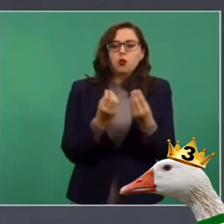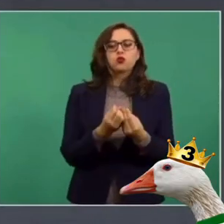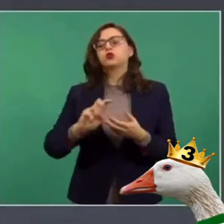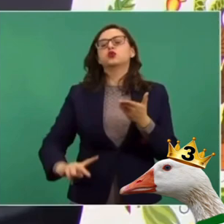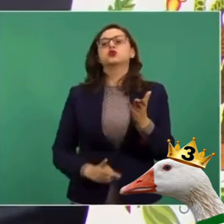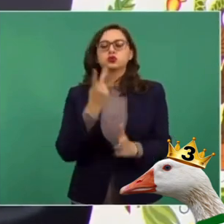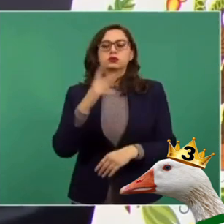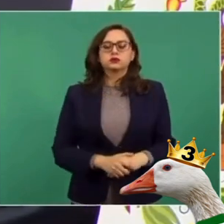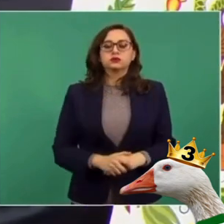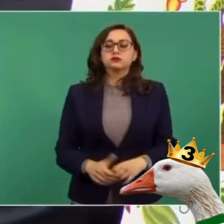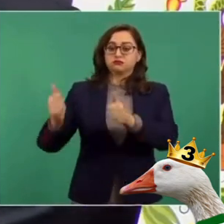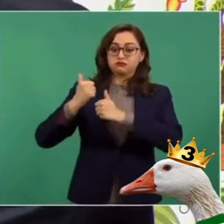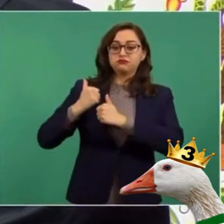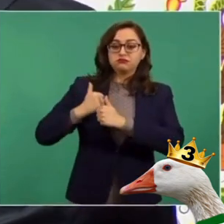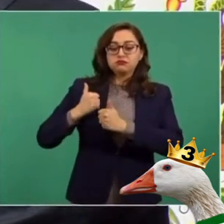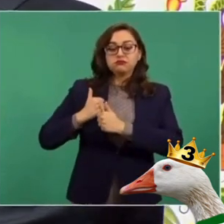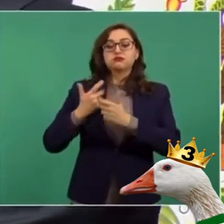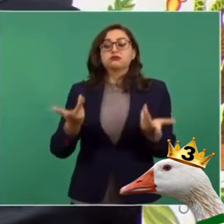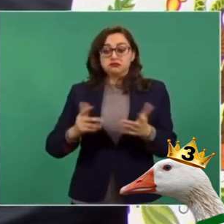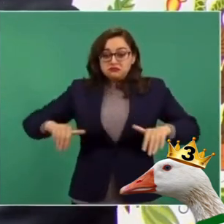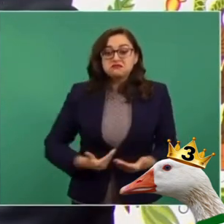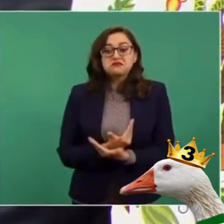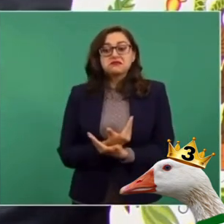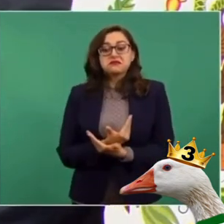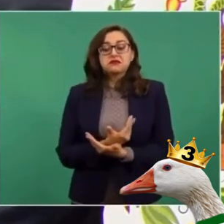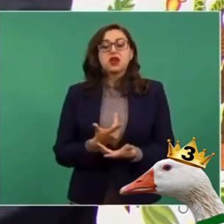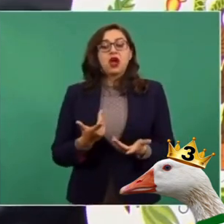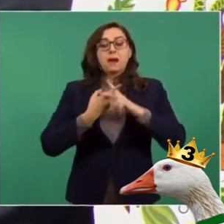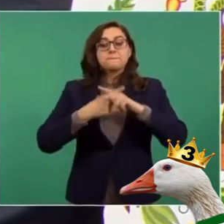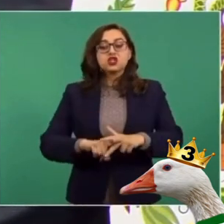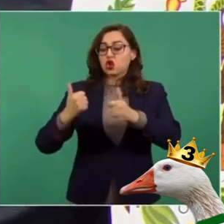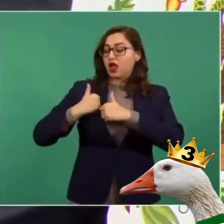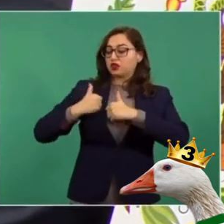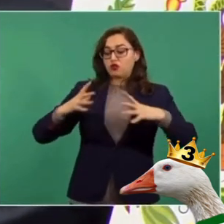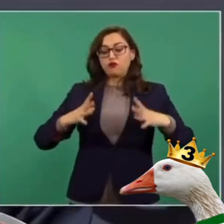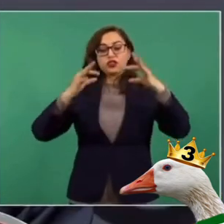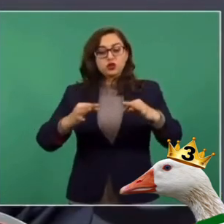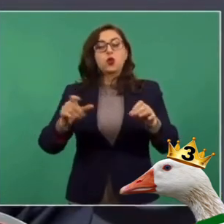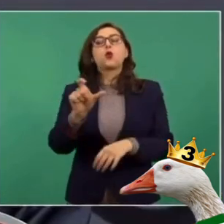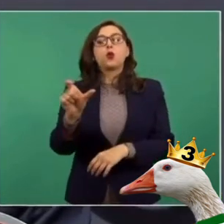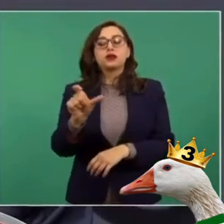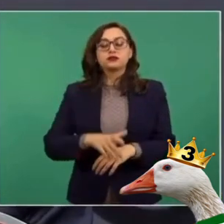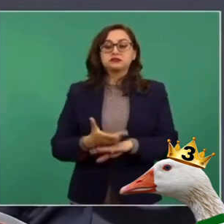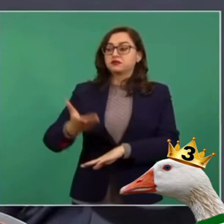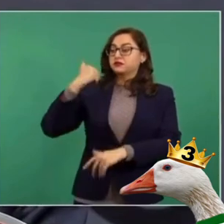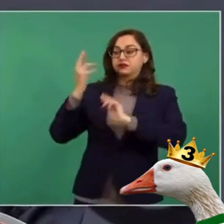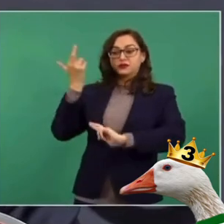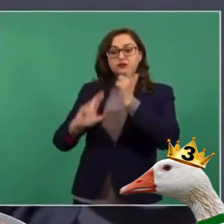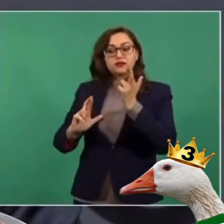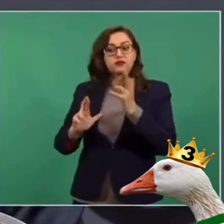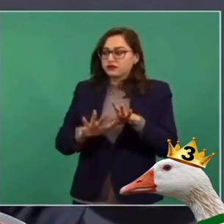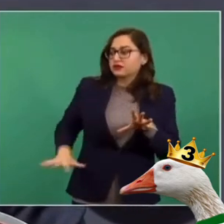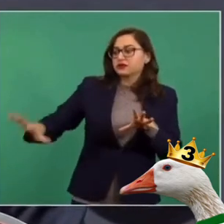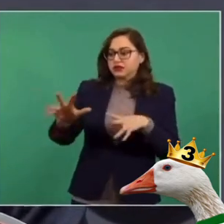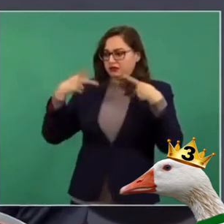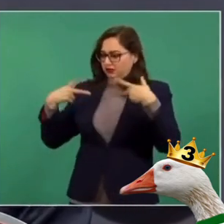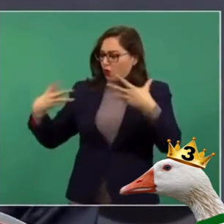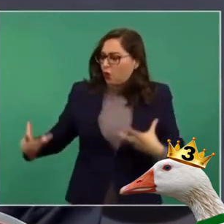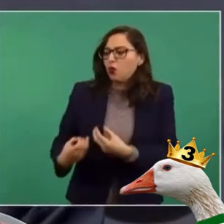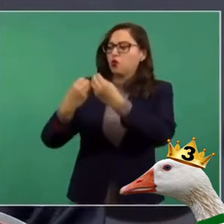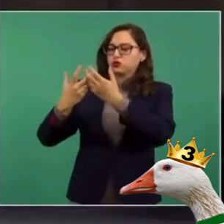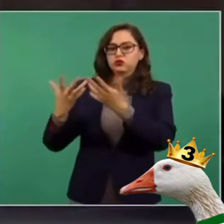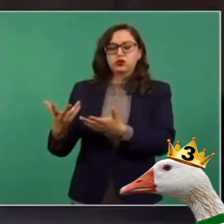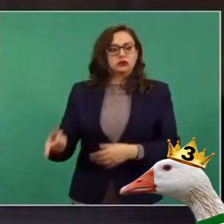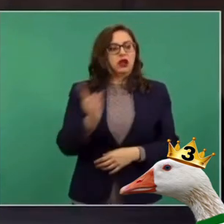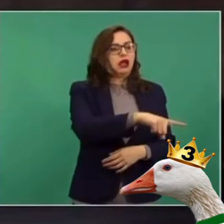las Fuerzas Armadas, no lo olvidemos, nacieron con la Revolución Mexicana. No es un ejército de élite, no pertenece a la oligarquía,